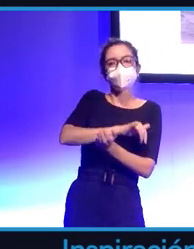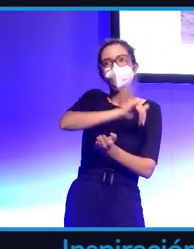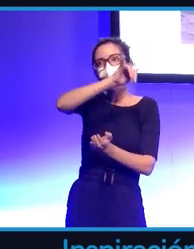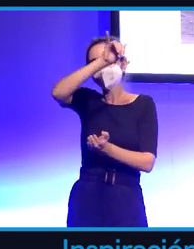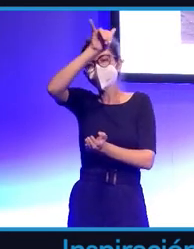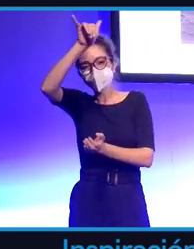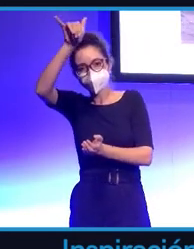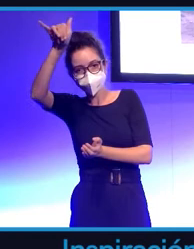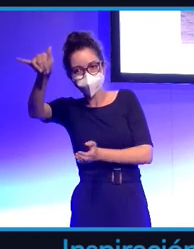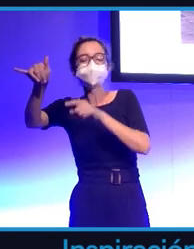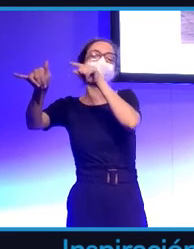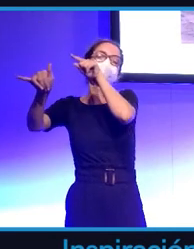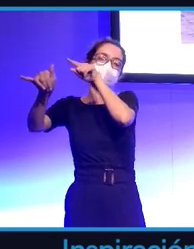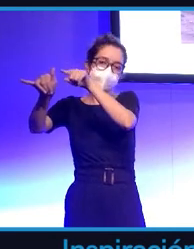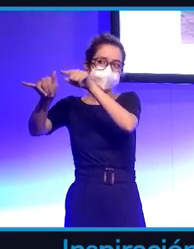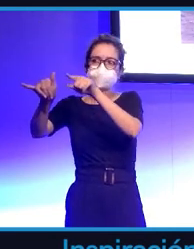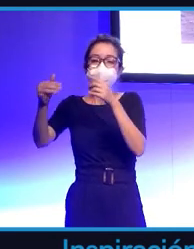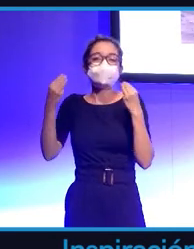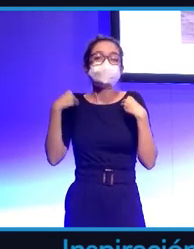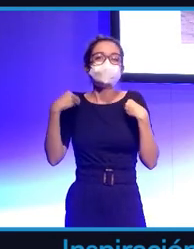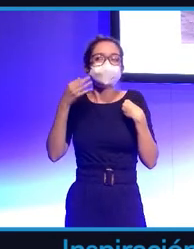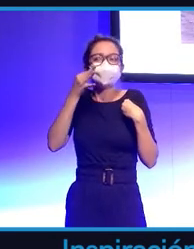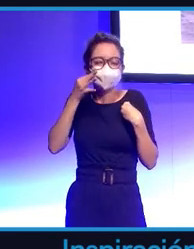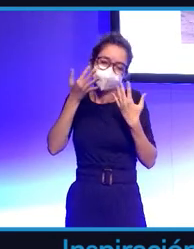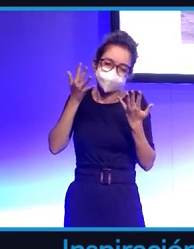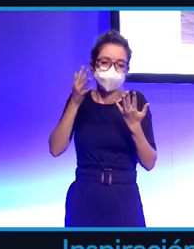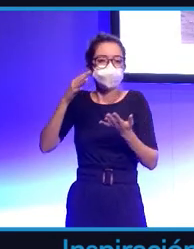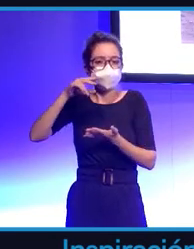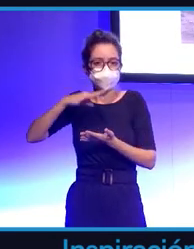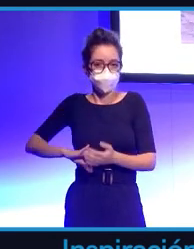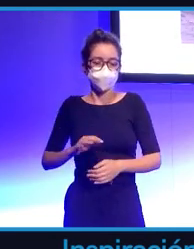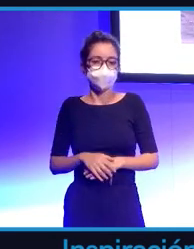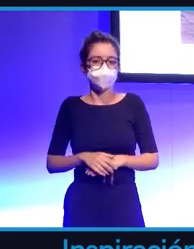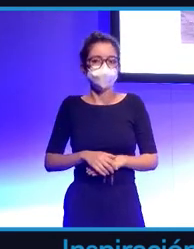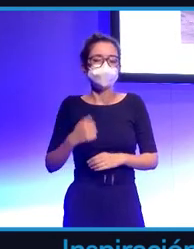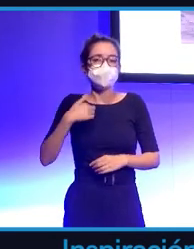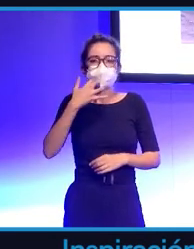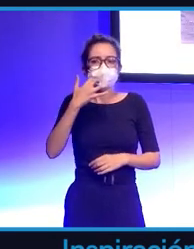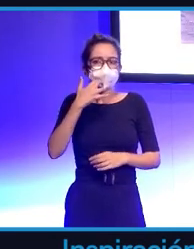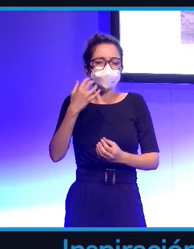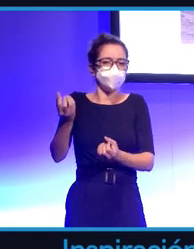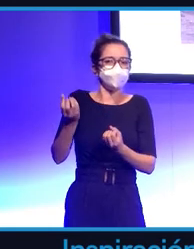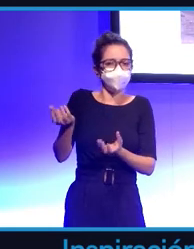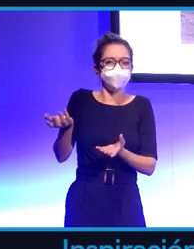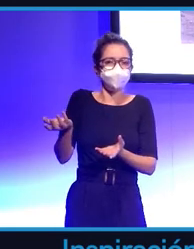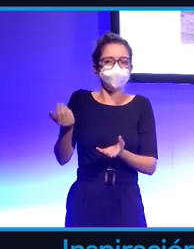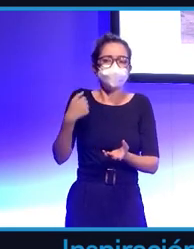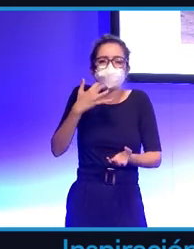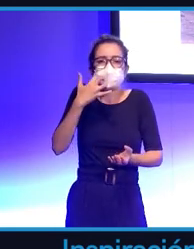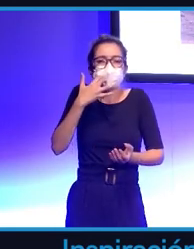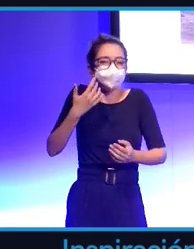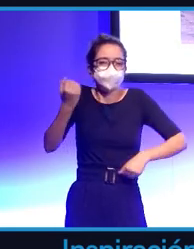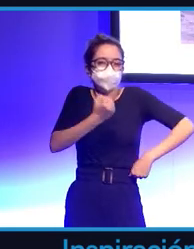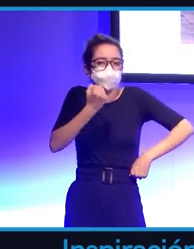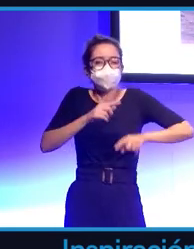con estas tecnologías hemos vivido en lugares que muchas veces cuando lo contamos por ahí en la cena de Navidad nos miran raro como diciendo tú no has estado en Marte y dicen no, que sí he estado